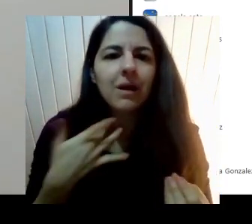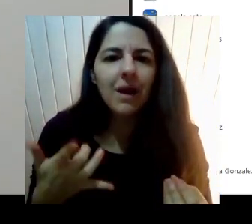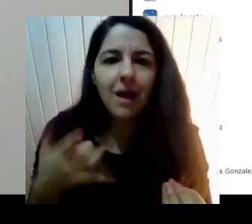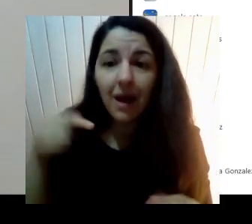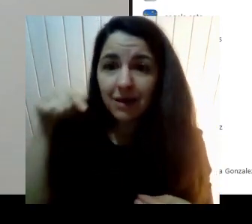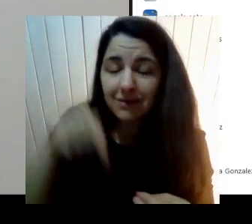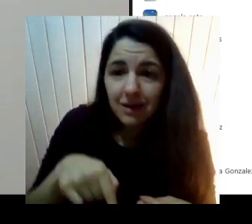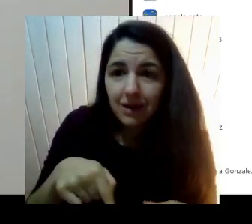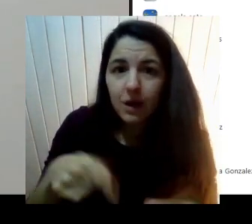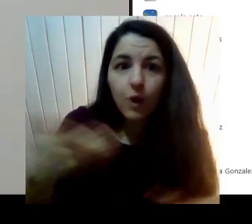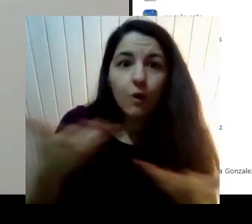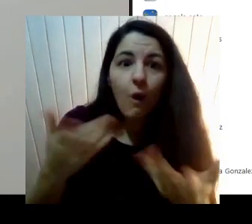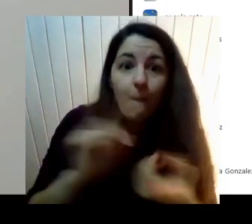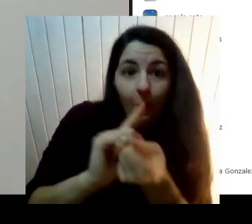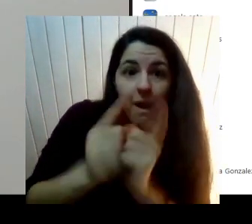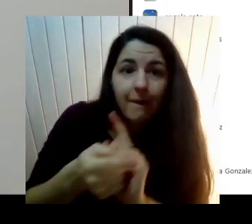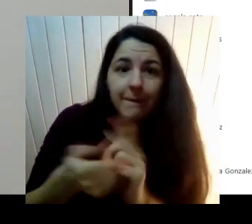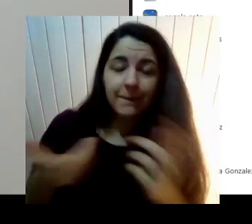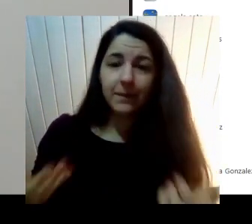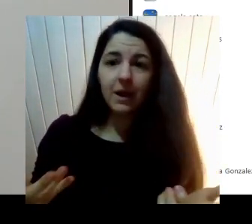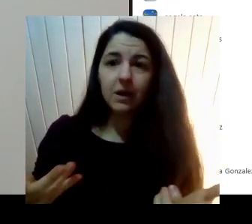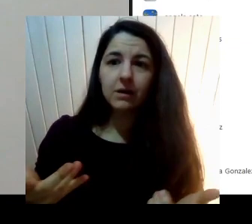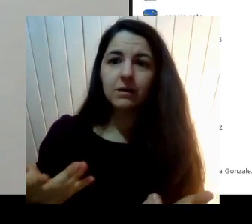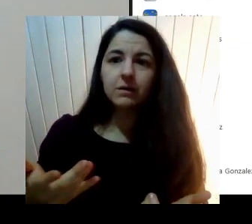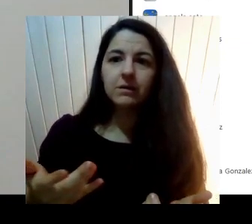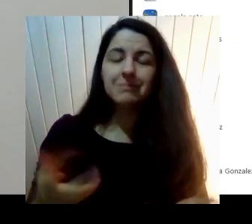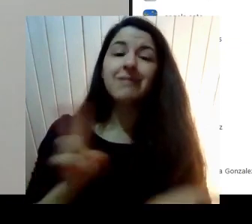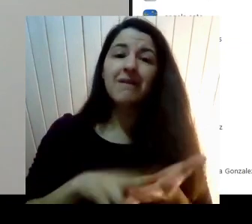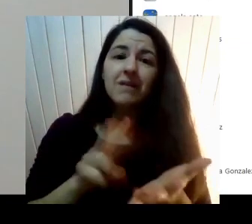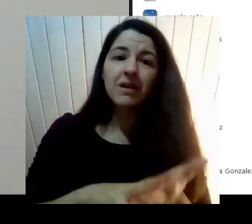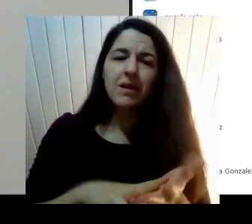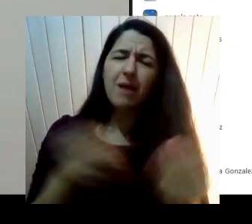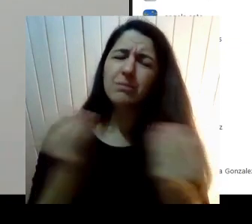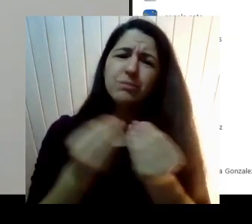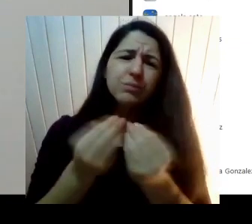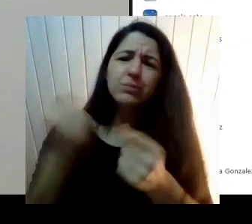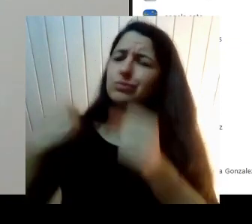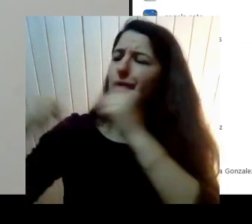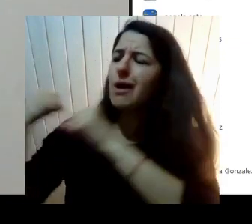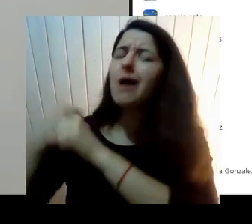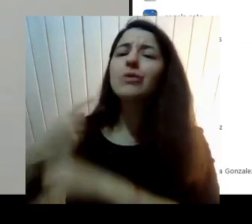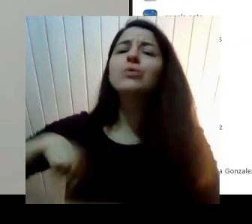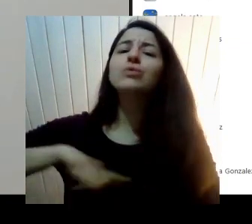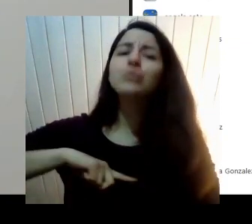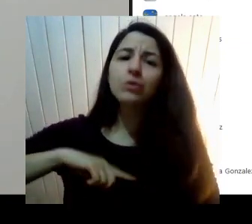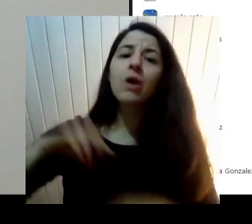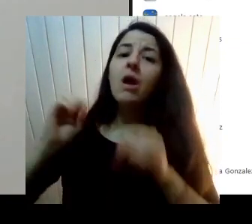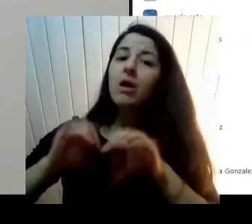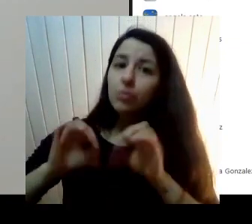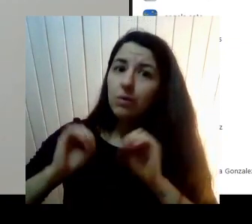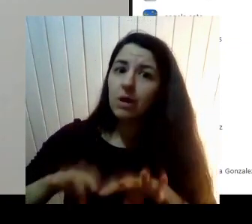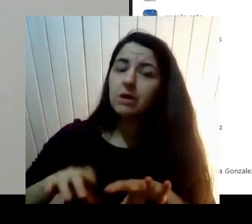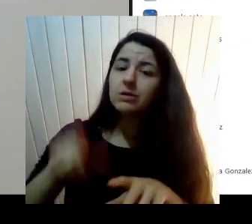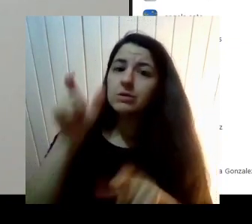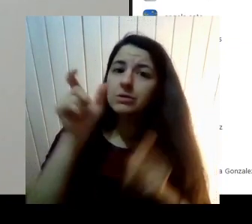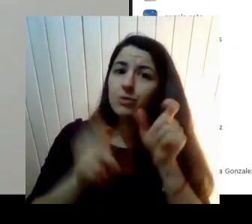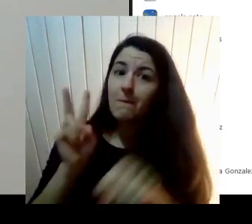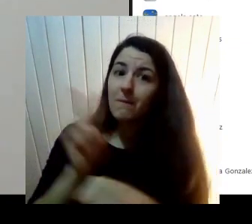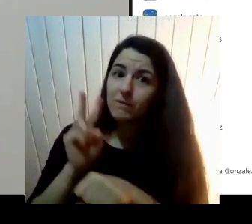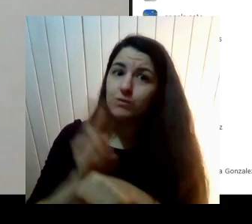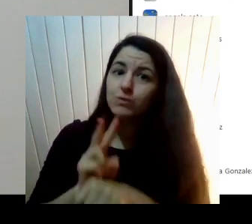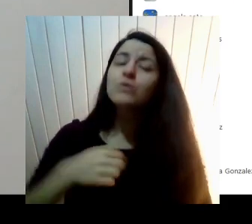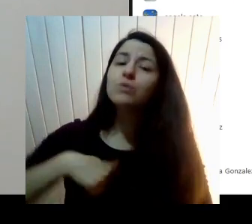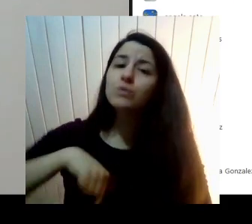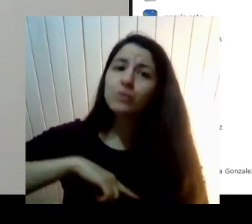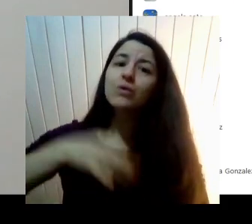cambiar Y efectivamente Hace muchos años Desde la educación Hemos visto que La educación no sexista Es una alternativa